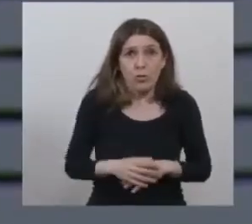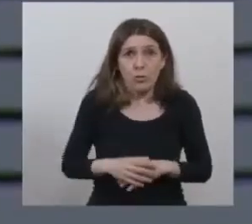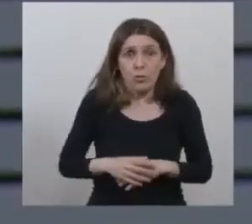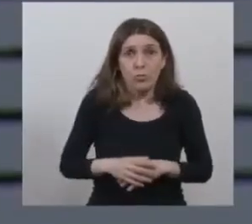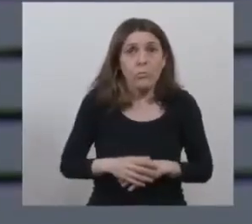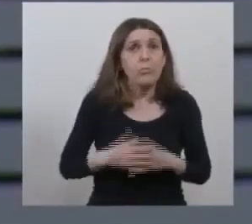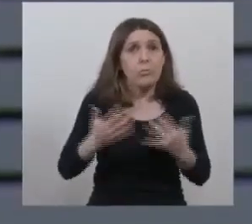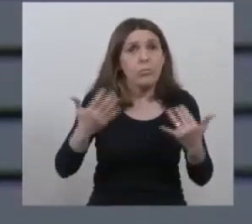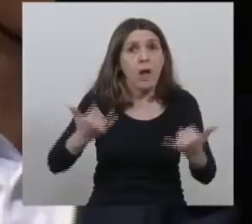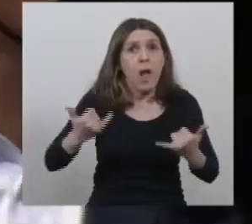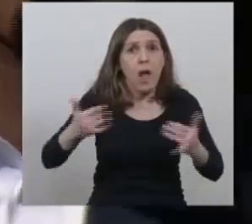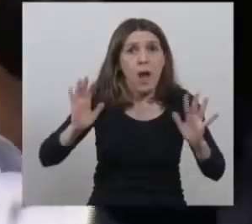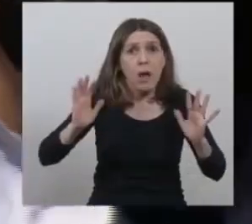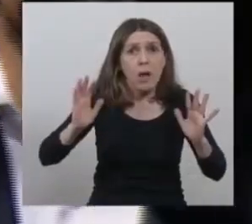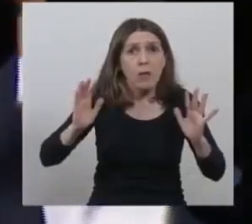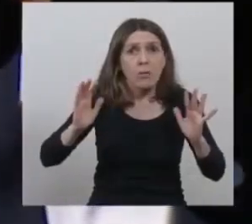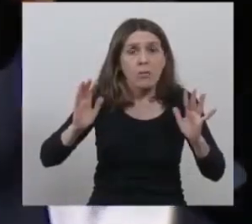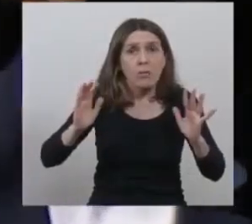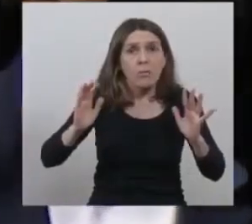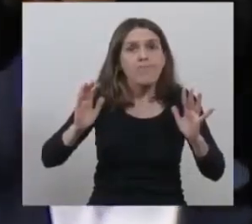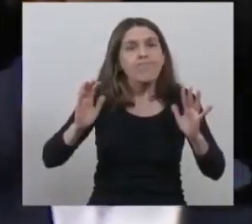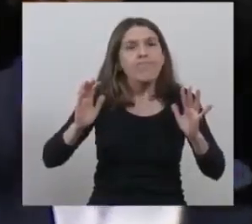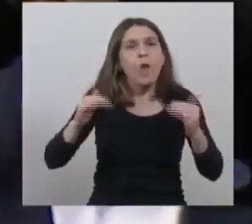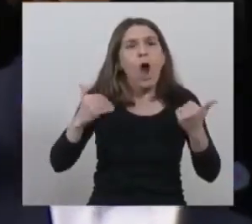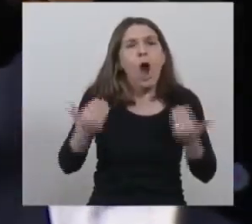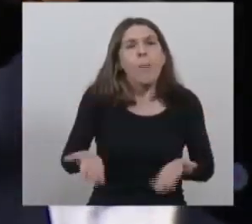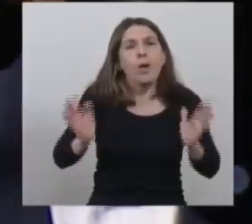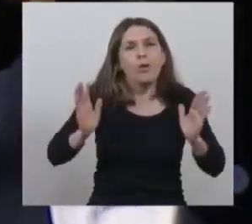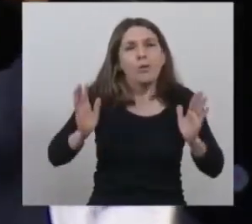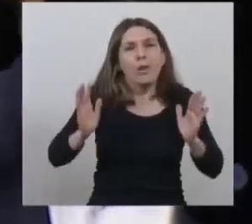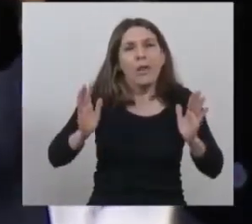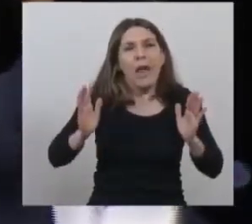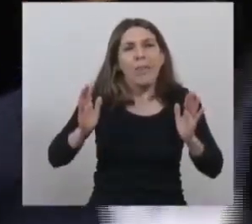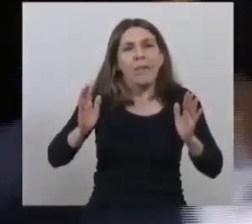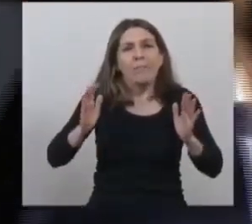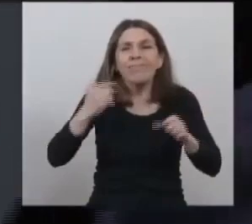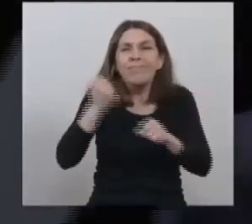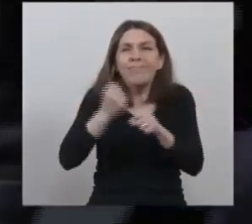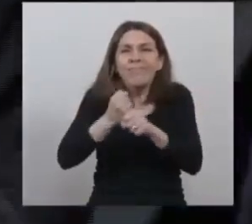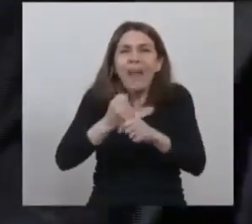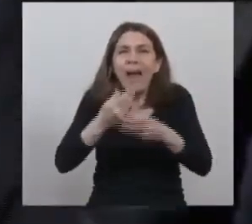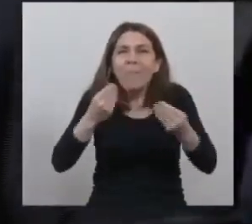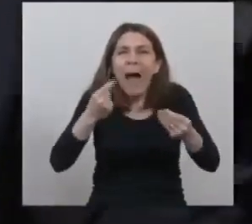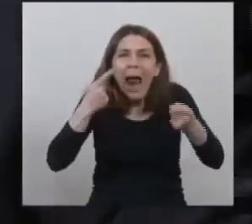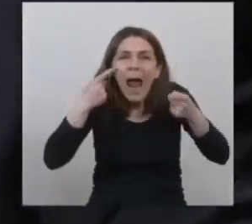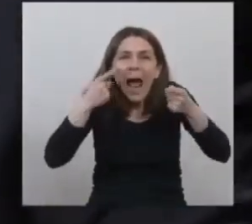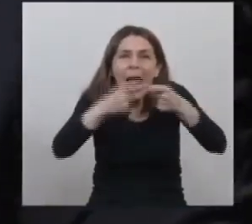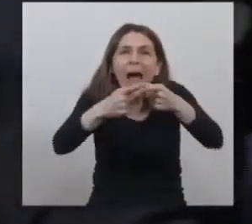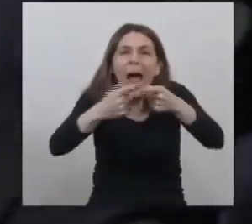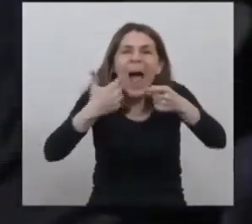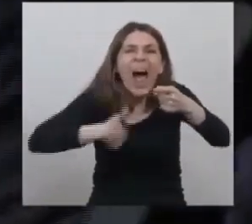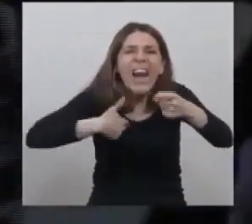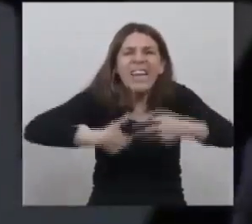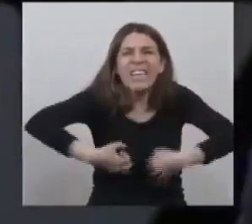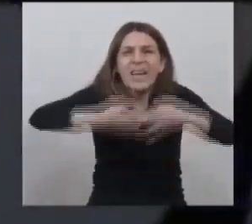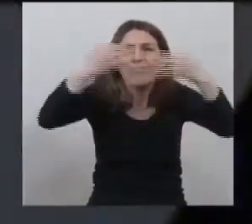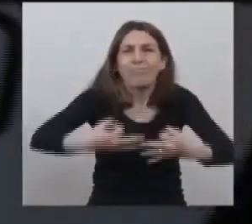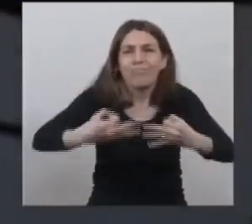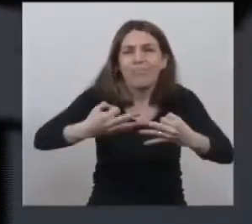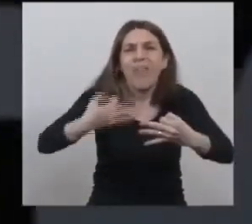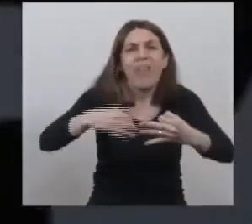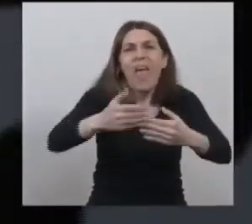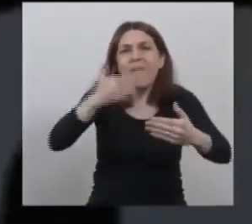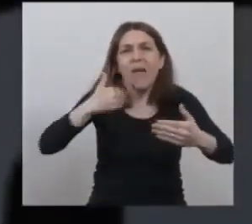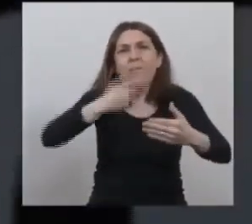tenemos la oportunidad de hacer el país que nos merecemos y tenemos que hacerlo unidos más